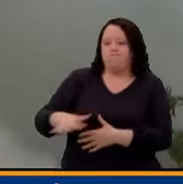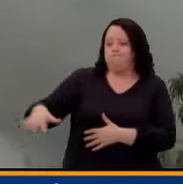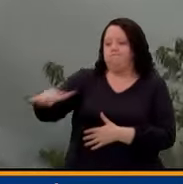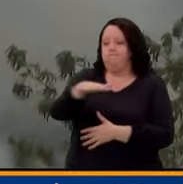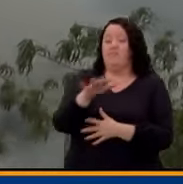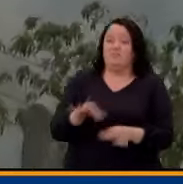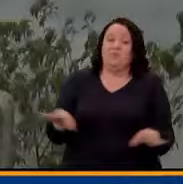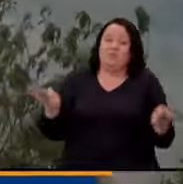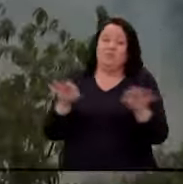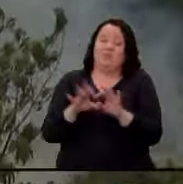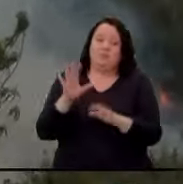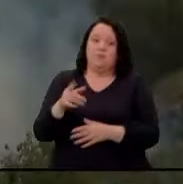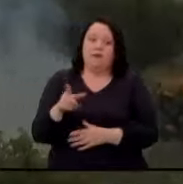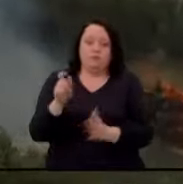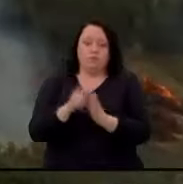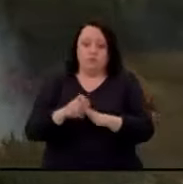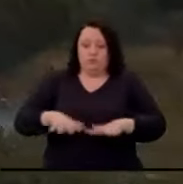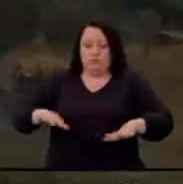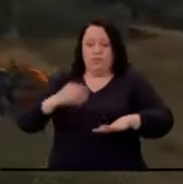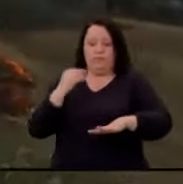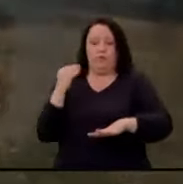corredor vial y en este punto del departamento de Cundinamarca.